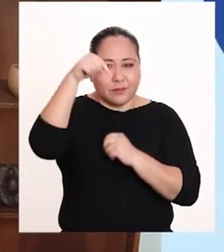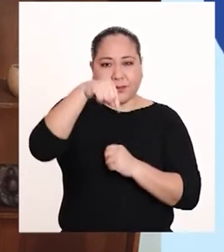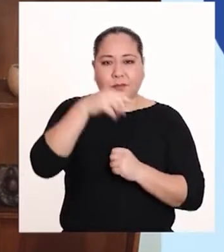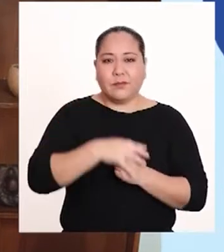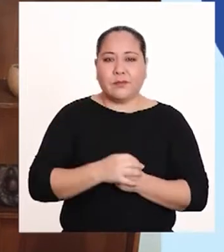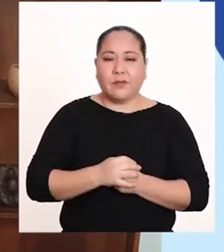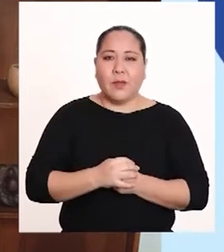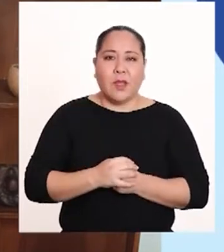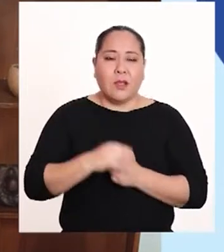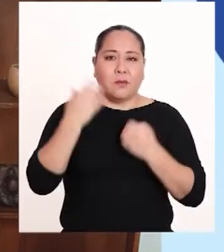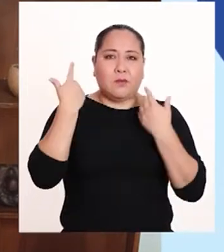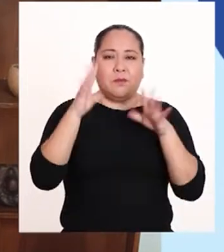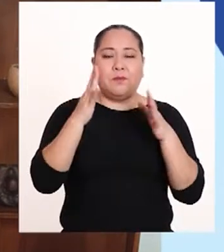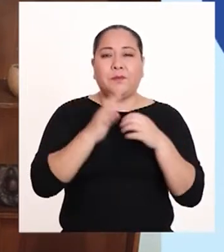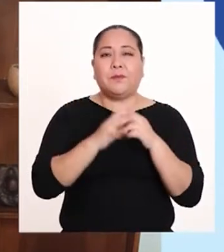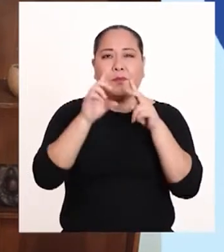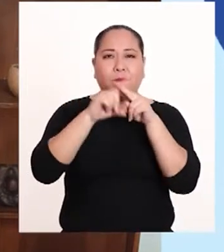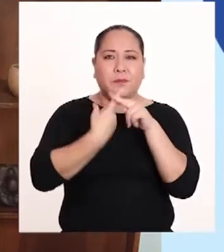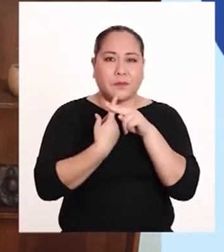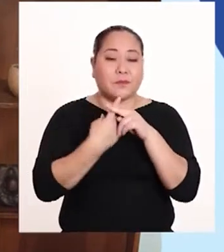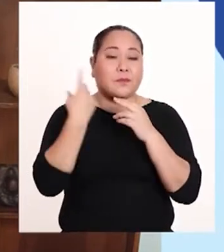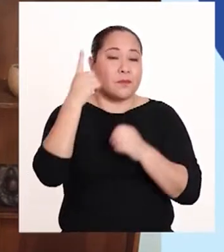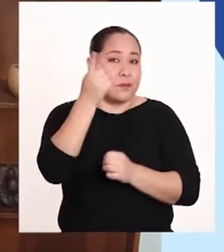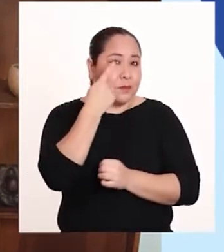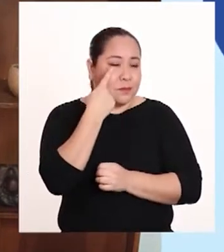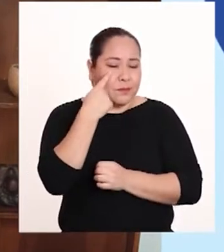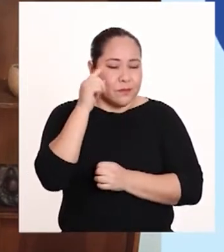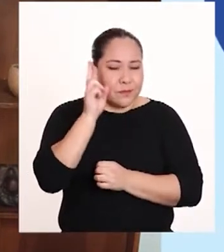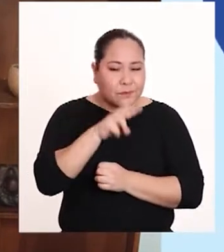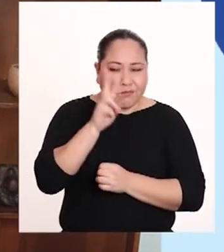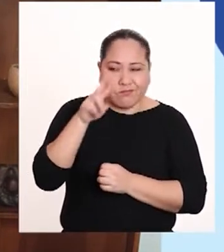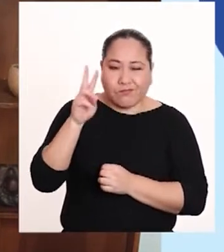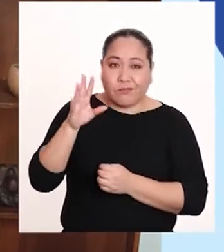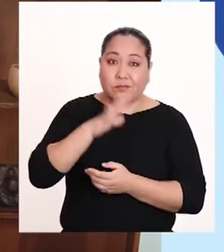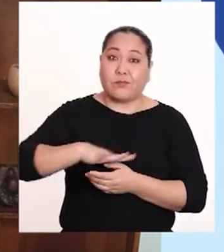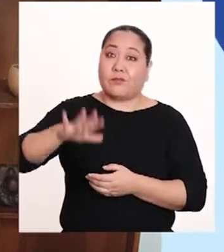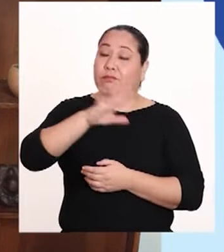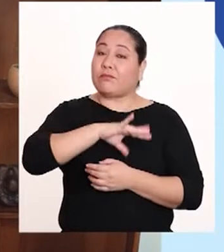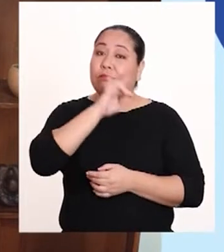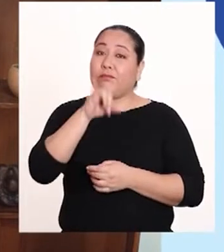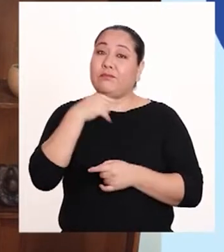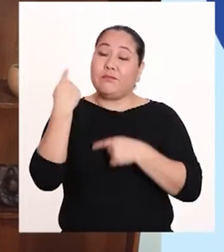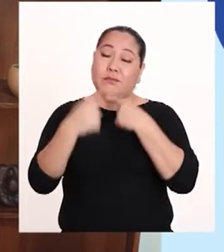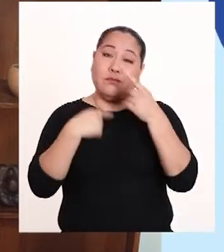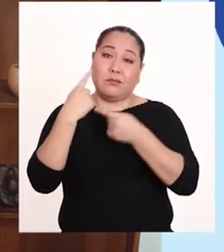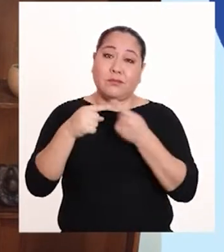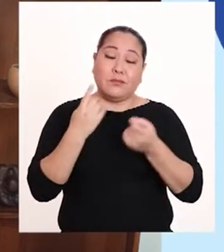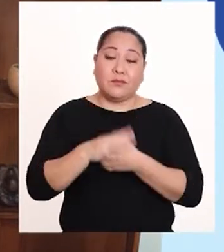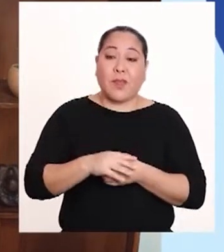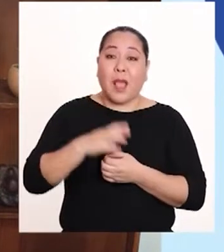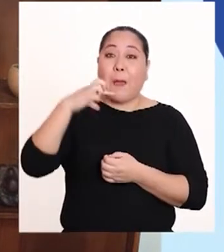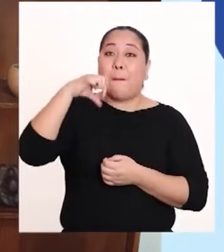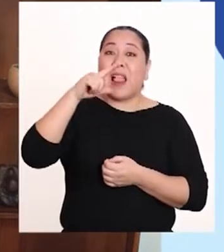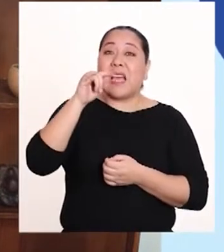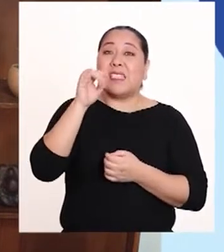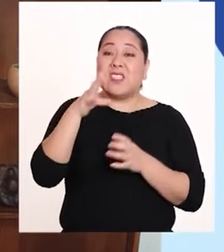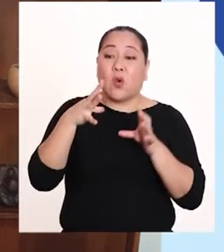desde aquí. Ya que comenzamos reconociendo que todos utilizamos diariamente plástico,